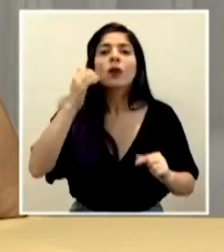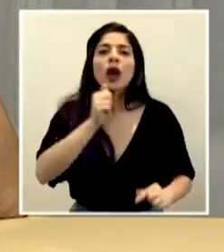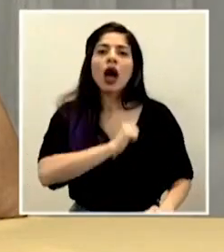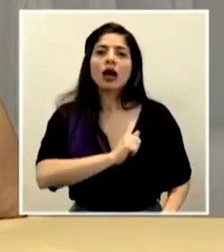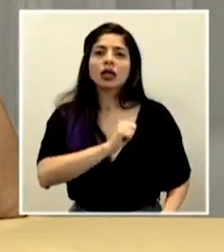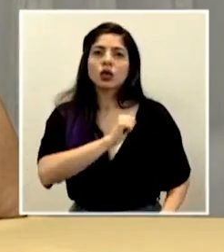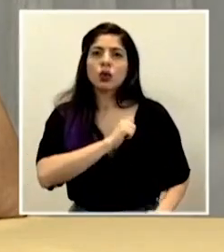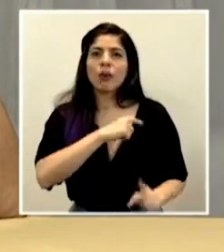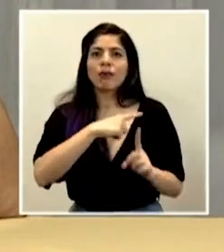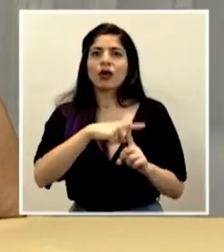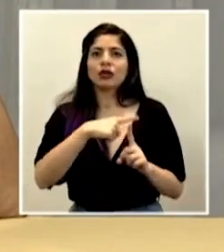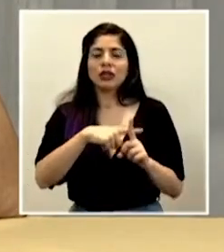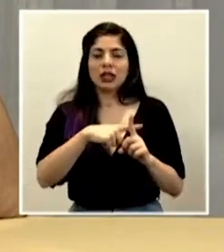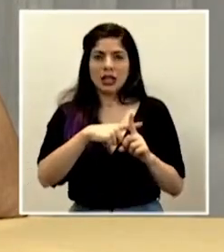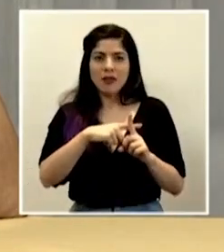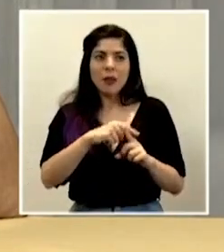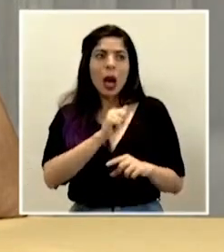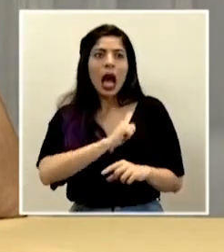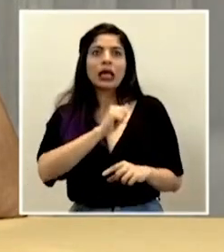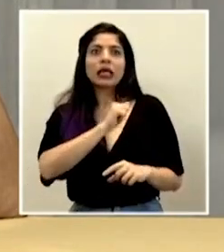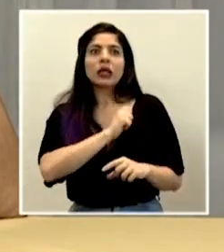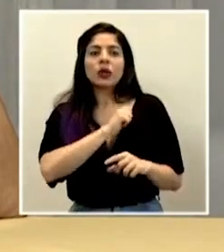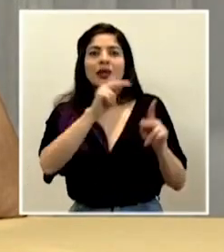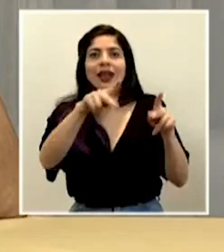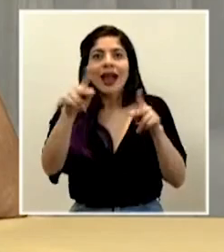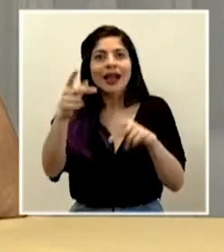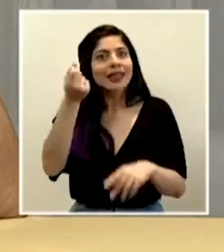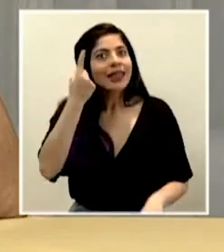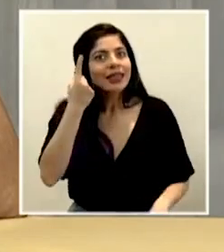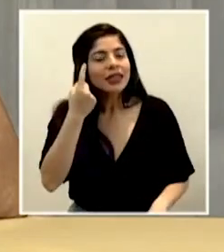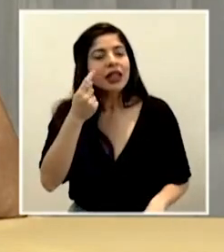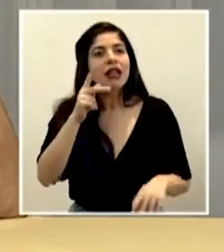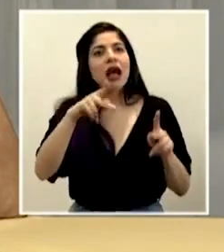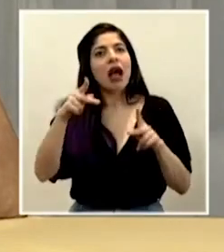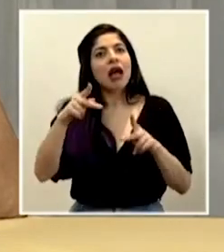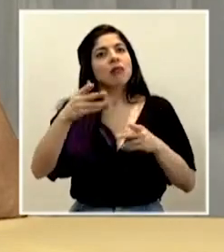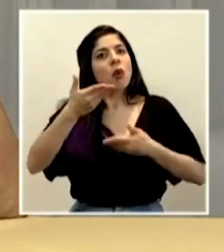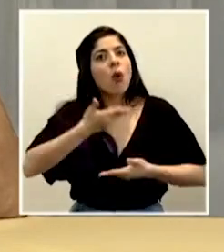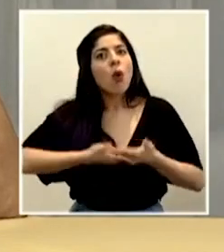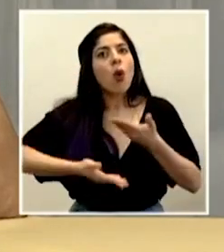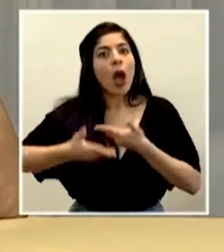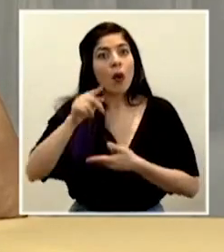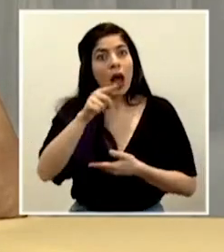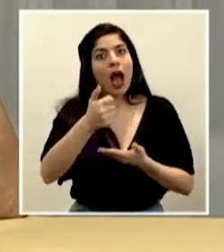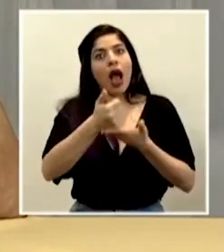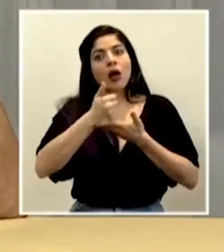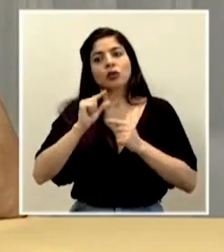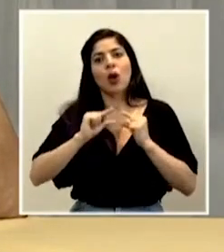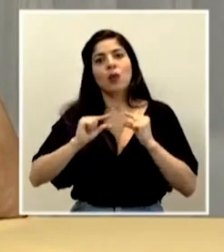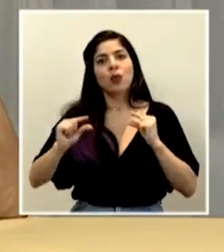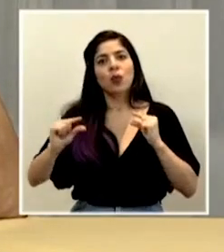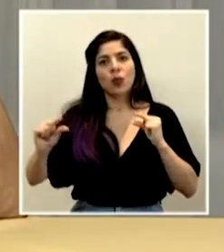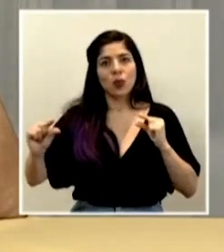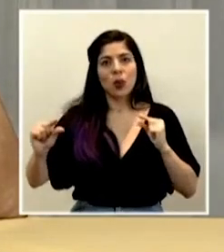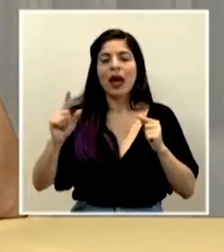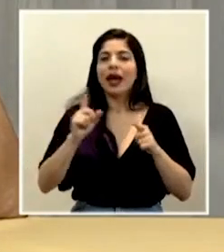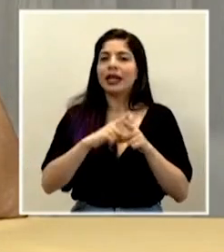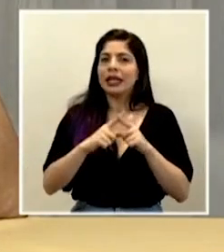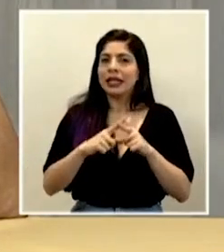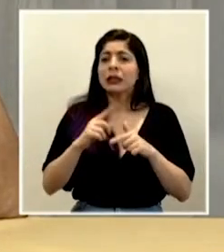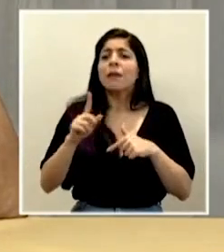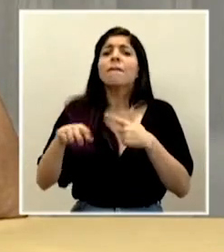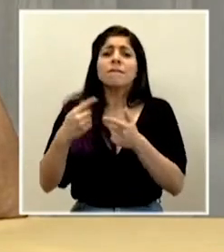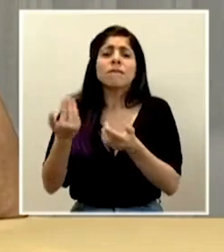positiva, actitud entendiendo, la actitud colaborando de la población. Entonces, vamos a ir